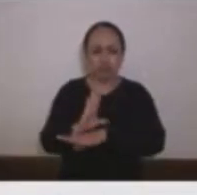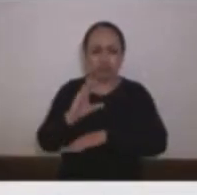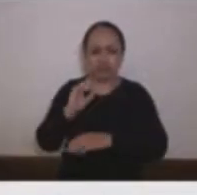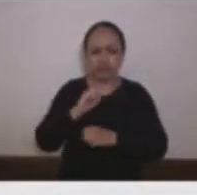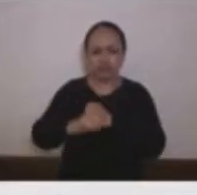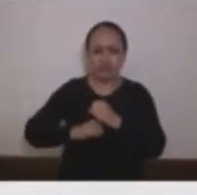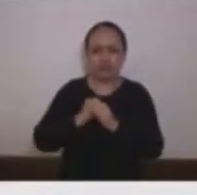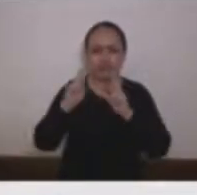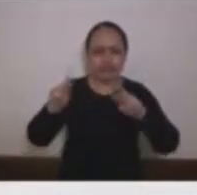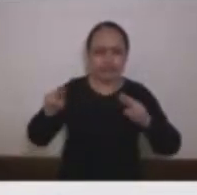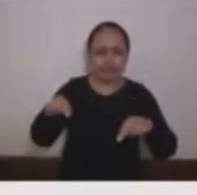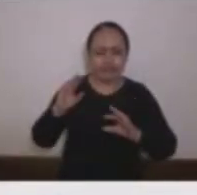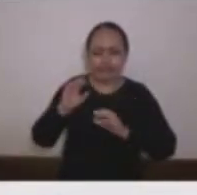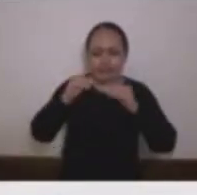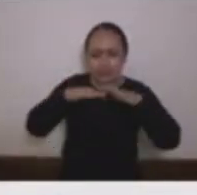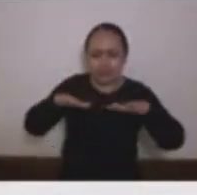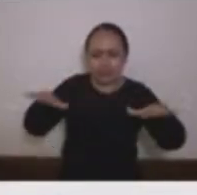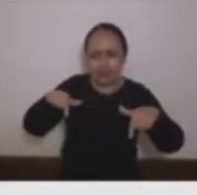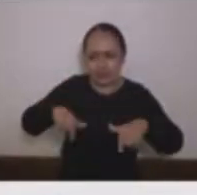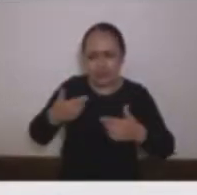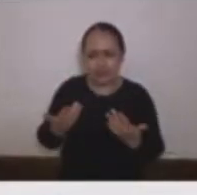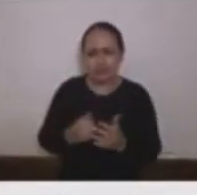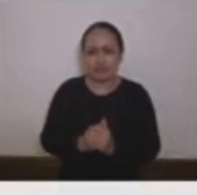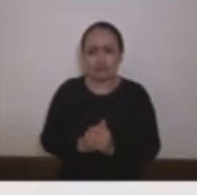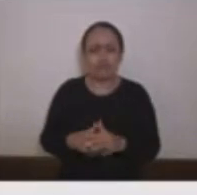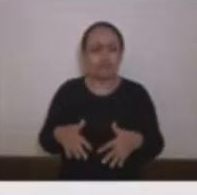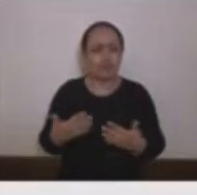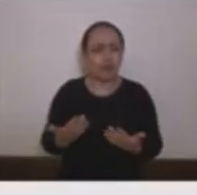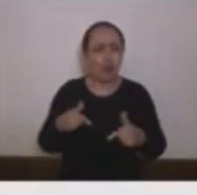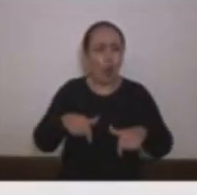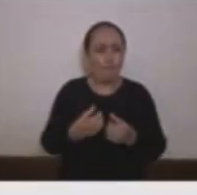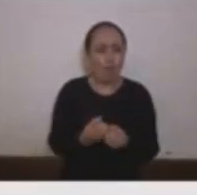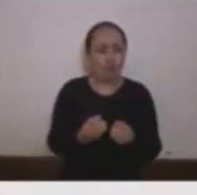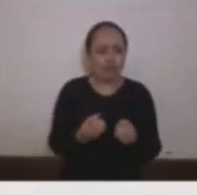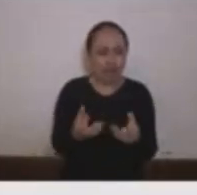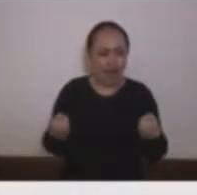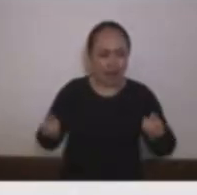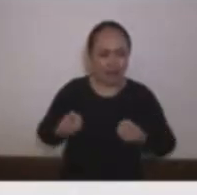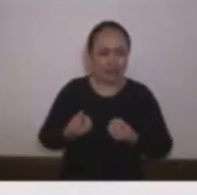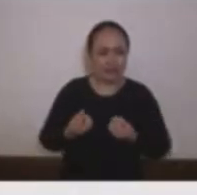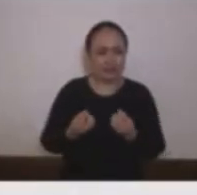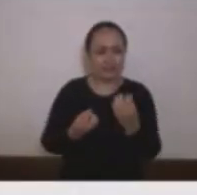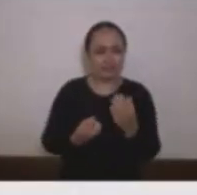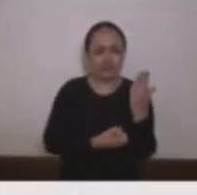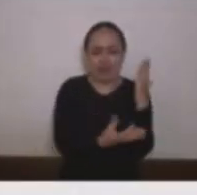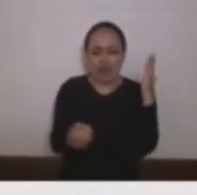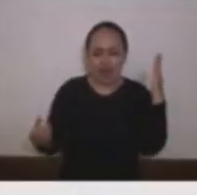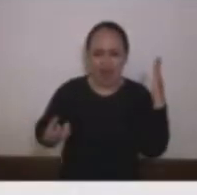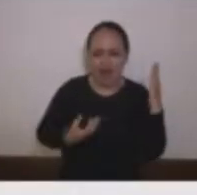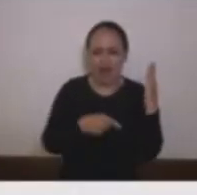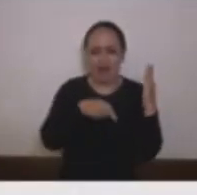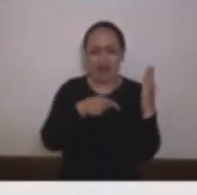hemos hablado de la poda y la jardinería de nuestra ciudad como desfinanciaron al jardín botánico para favorecer a empresas cercanas al grupo de los